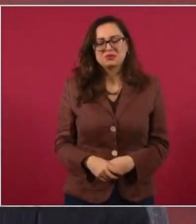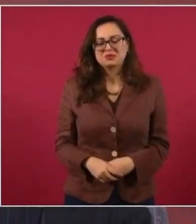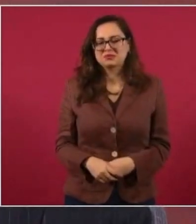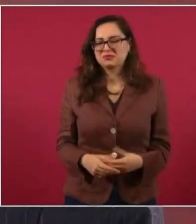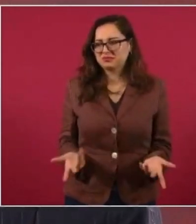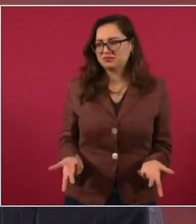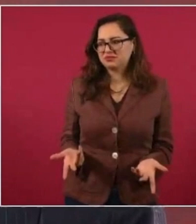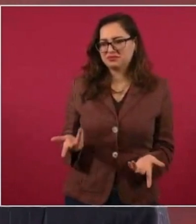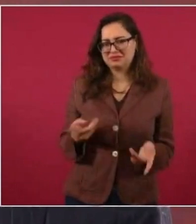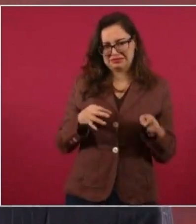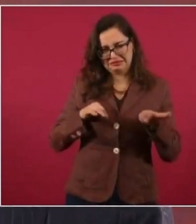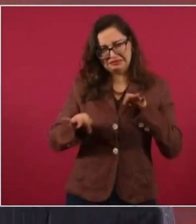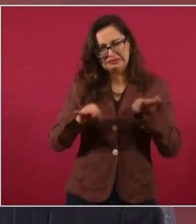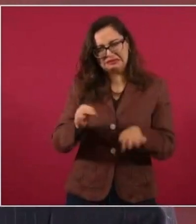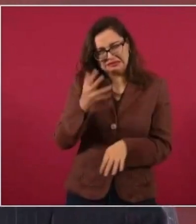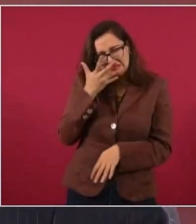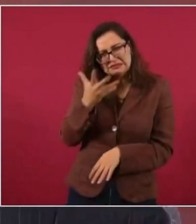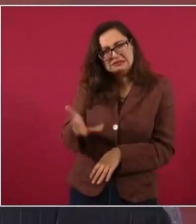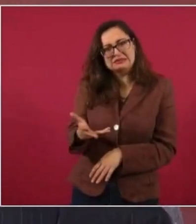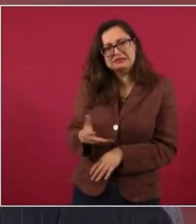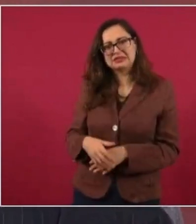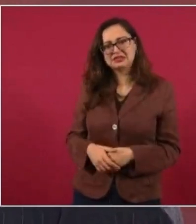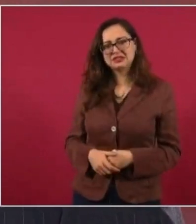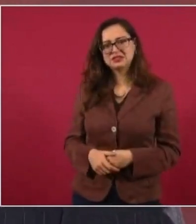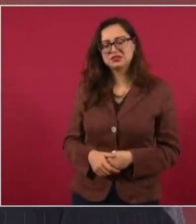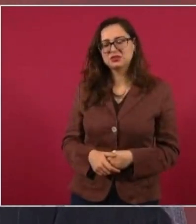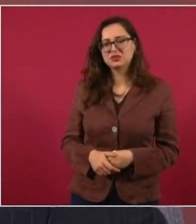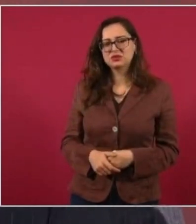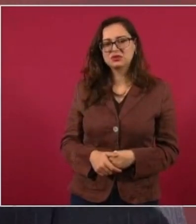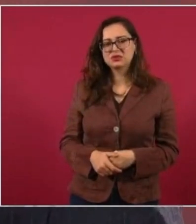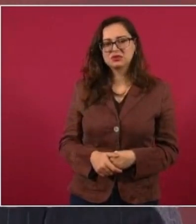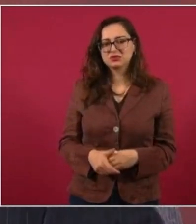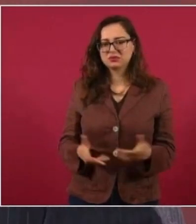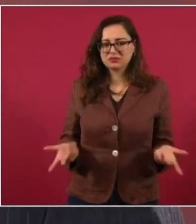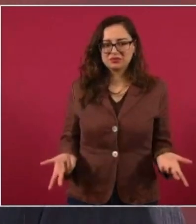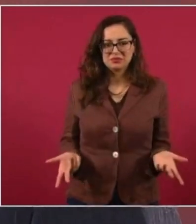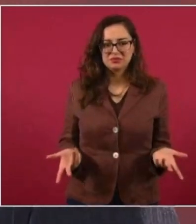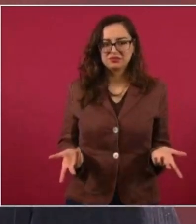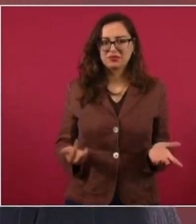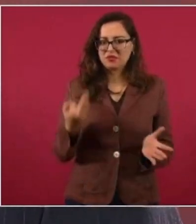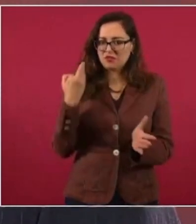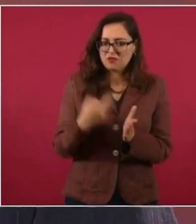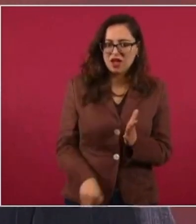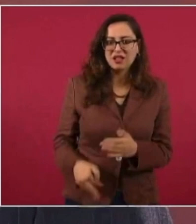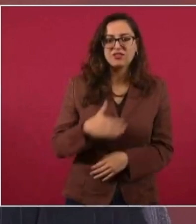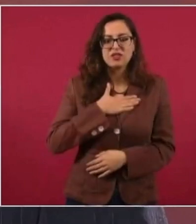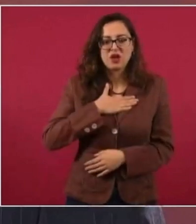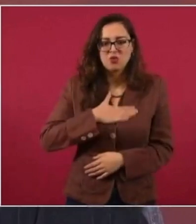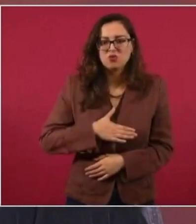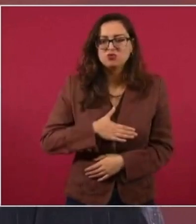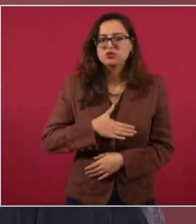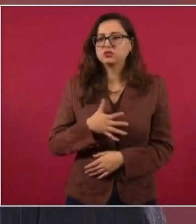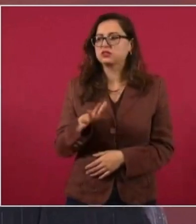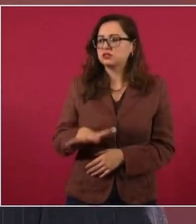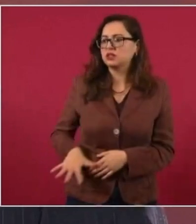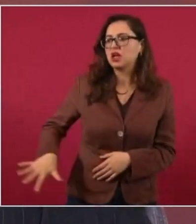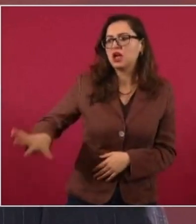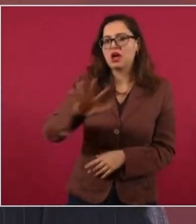que hacer?, ¿qué no hace falta que haya justicia para el pobre?,